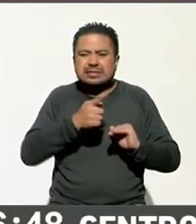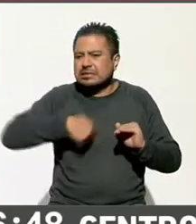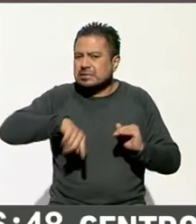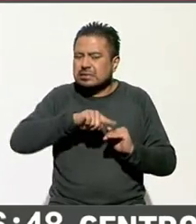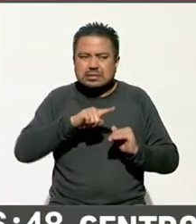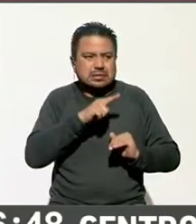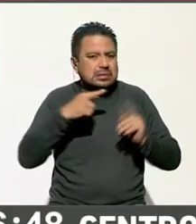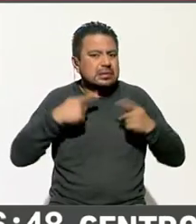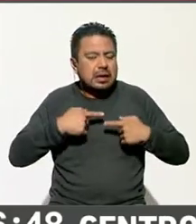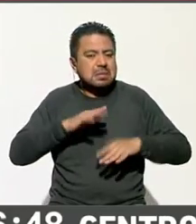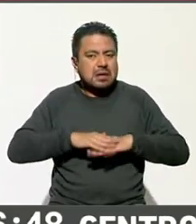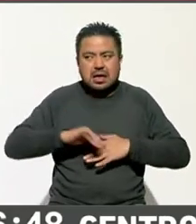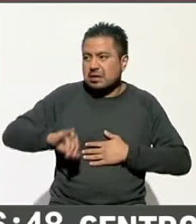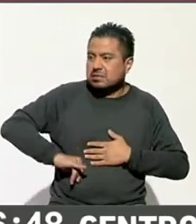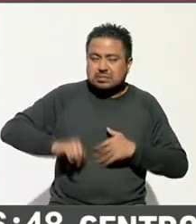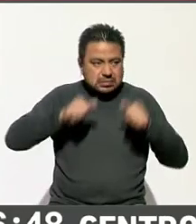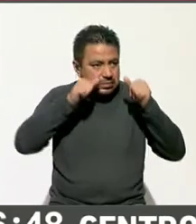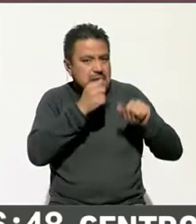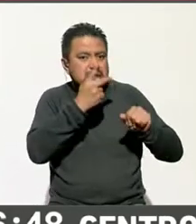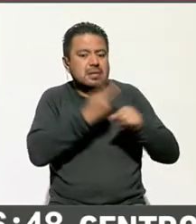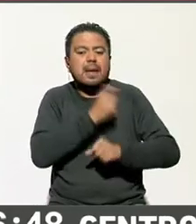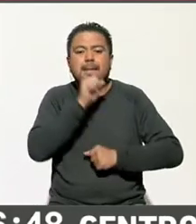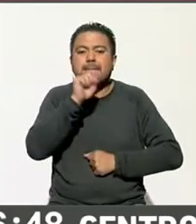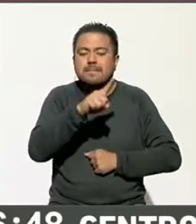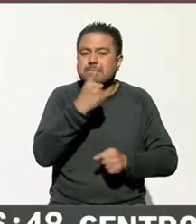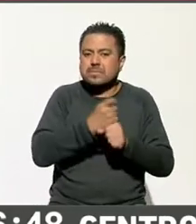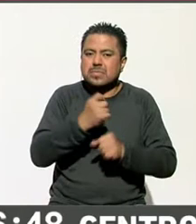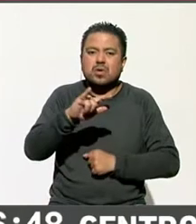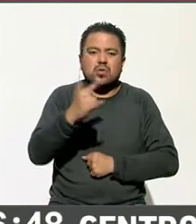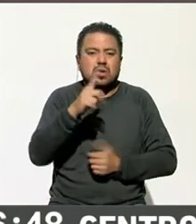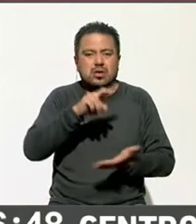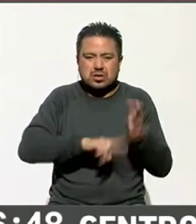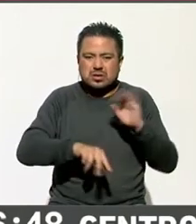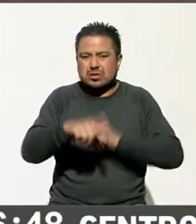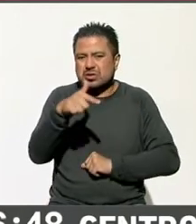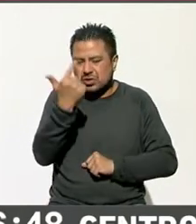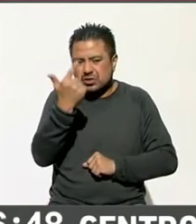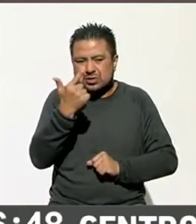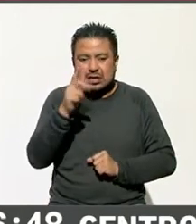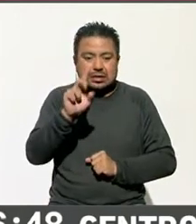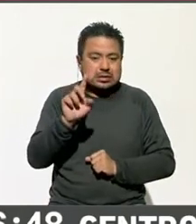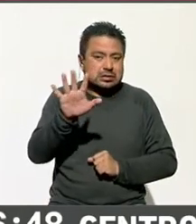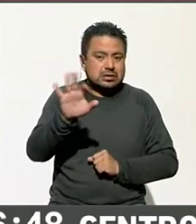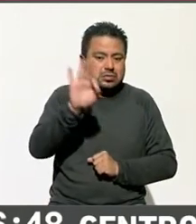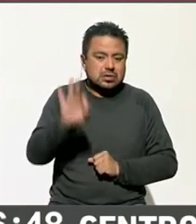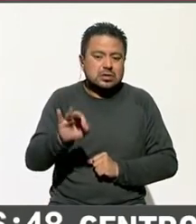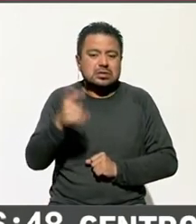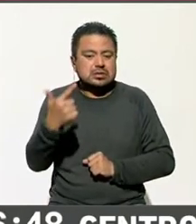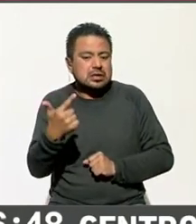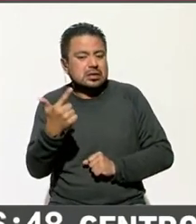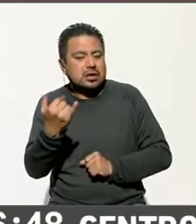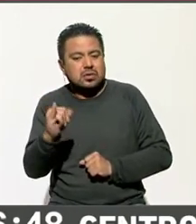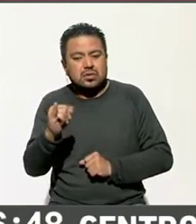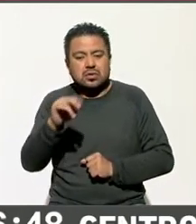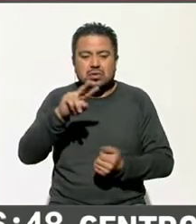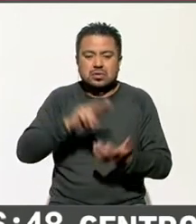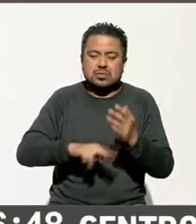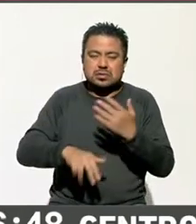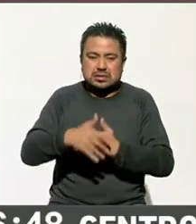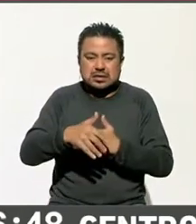electores. Así pasó el 1 de julio del 12, 35%, el 7 de junio del 15,